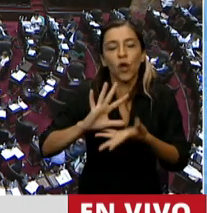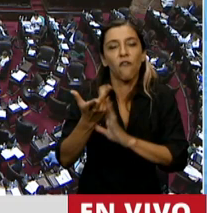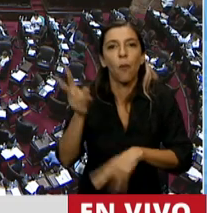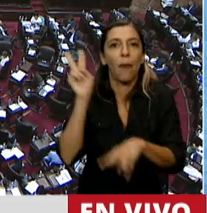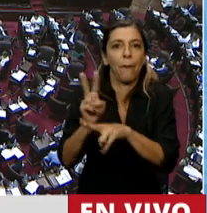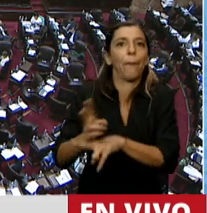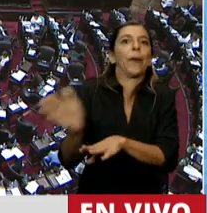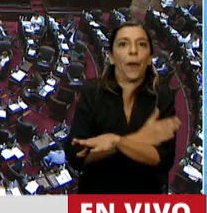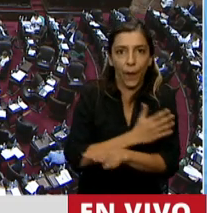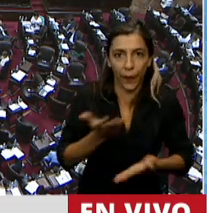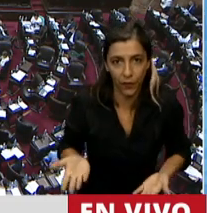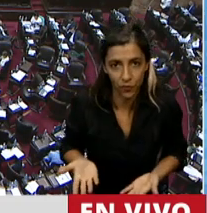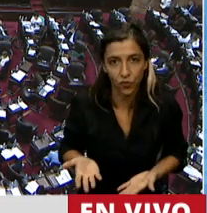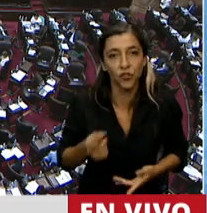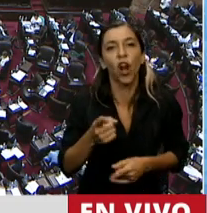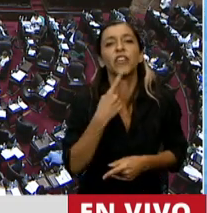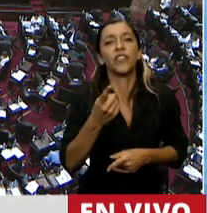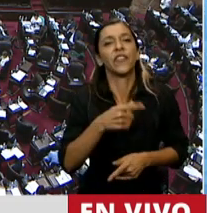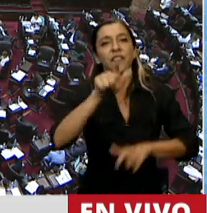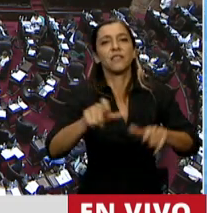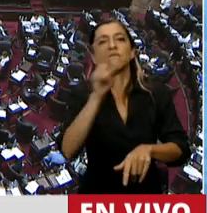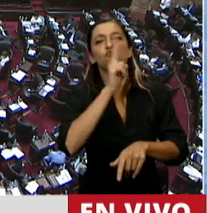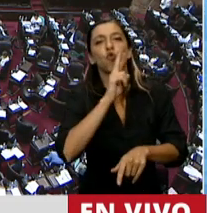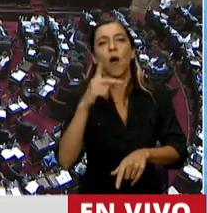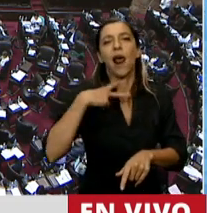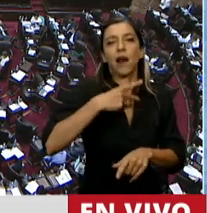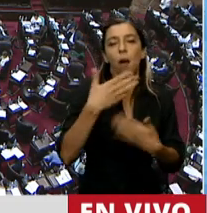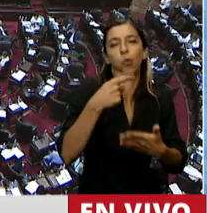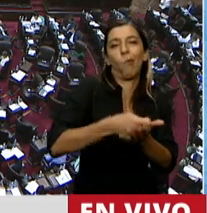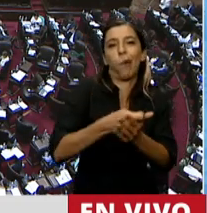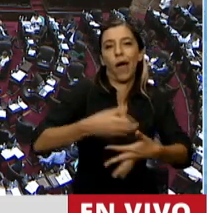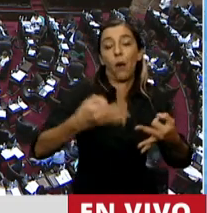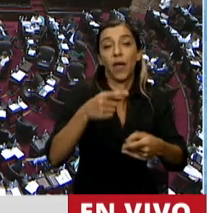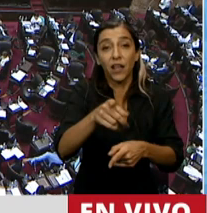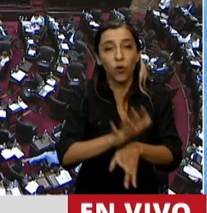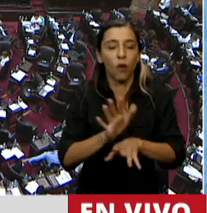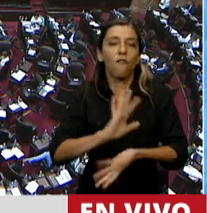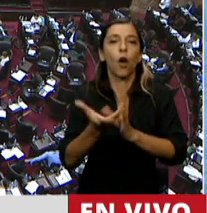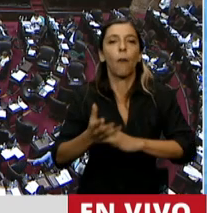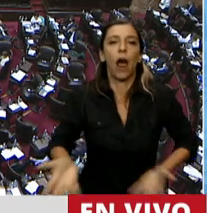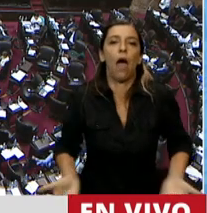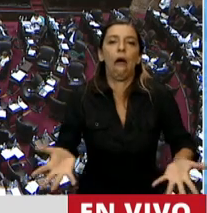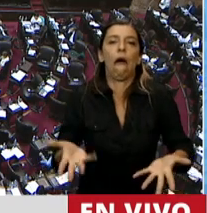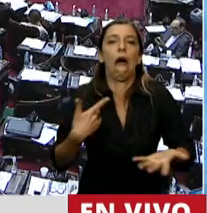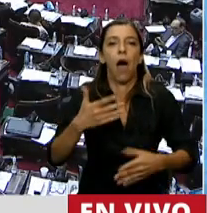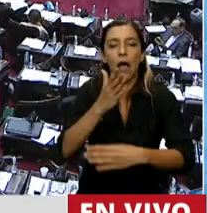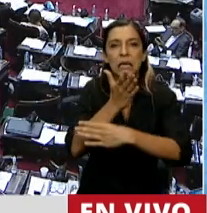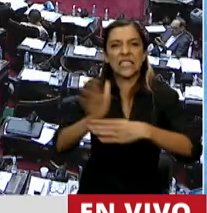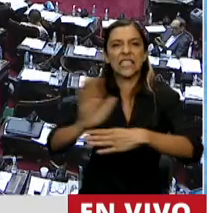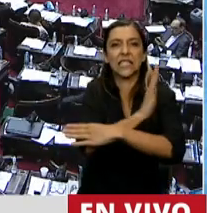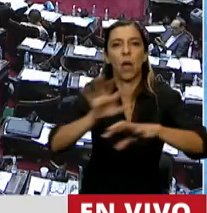con seguridad para su salud es fogonear el resentimiento y la división clasista de la sociedad. Algo totalmente